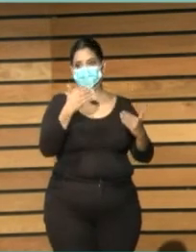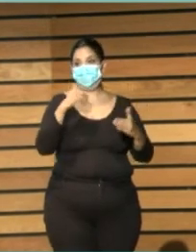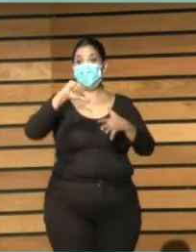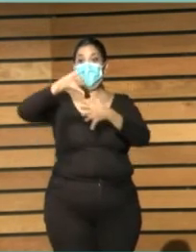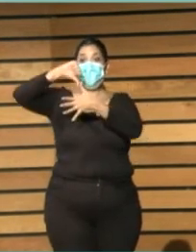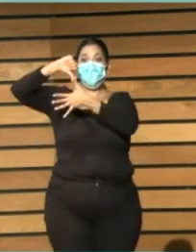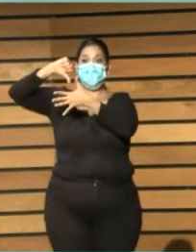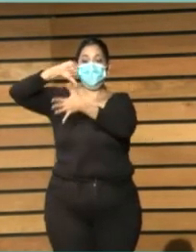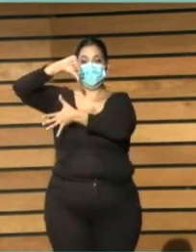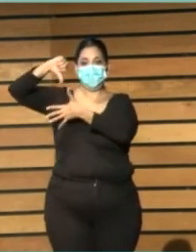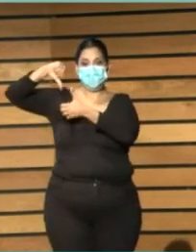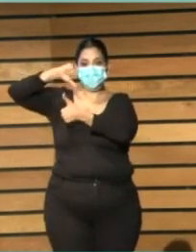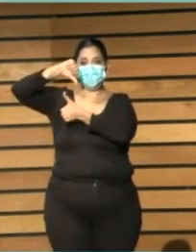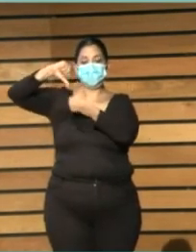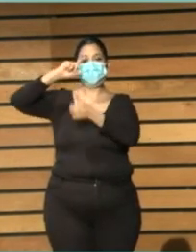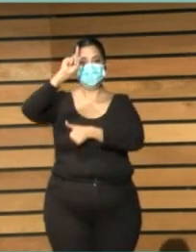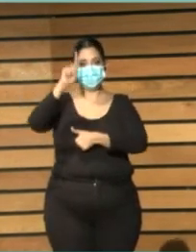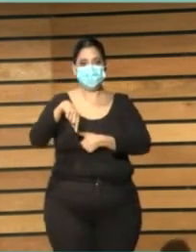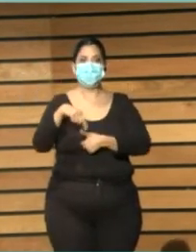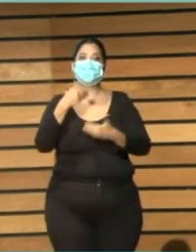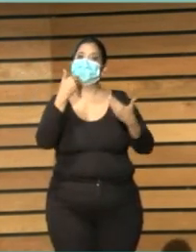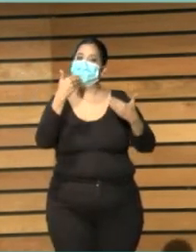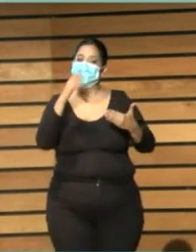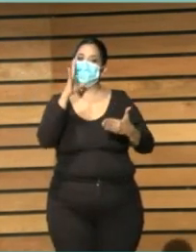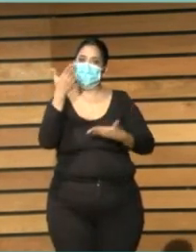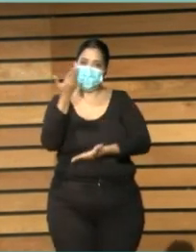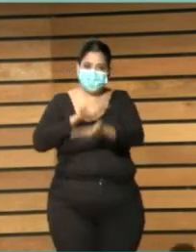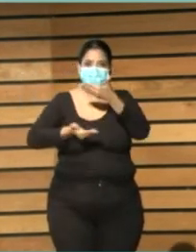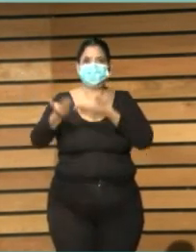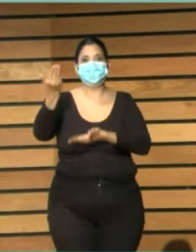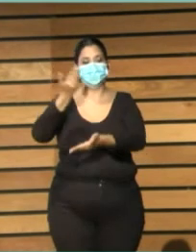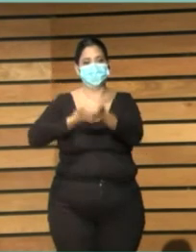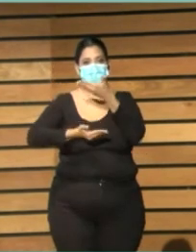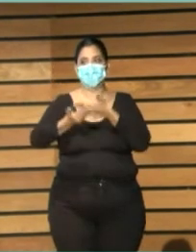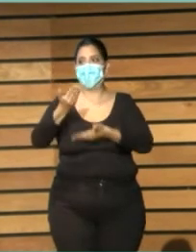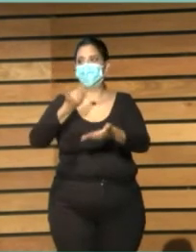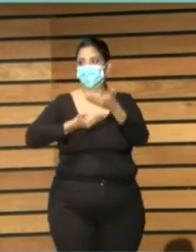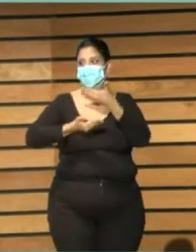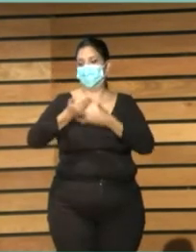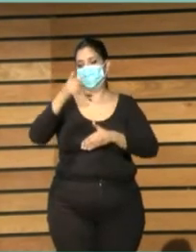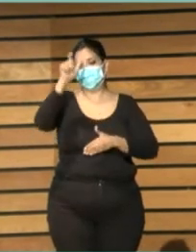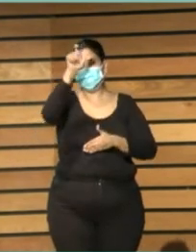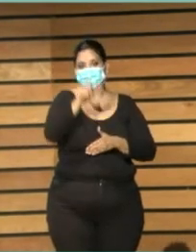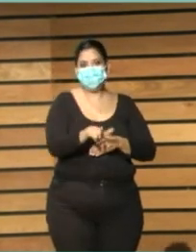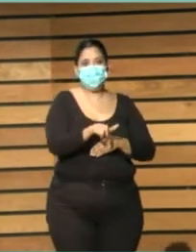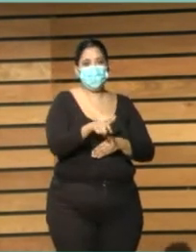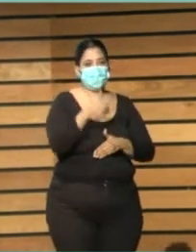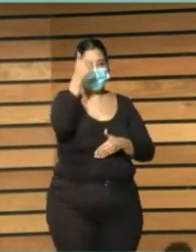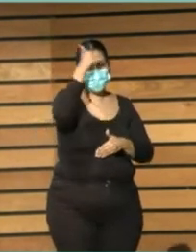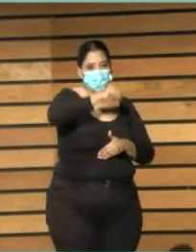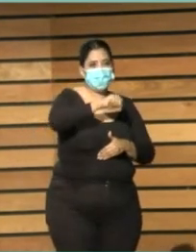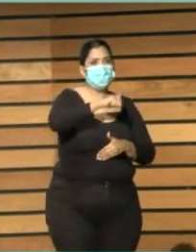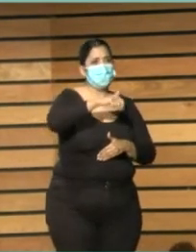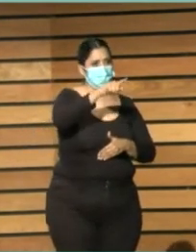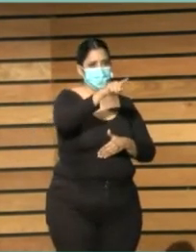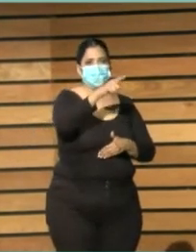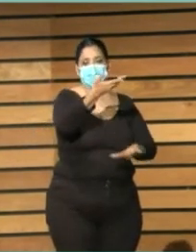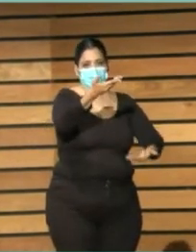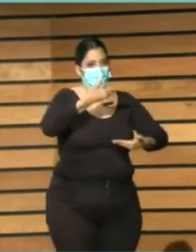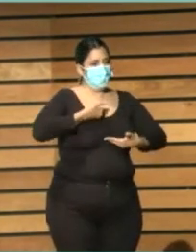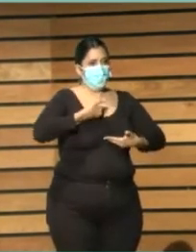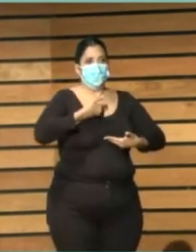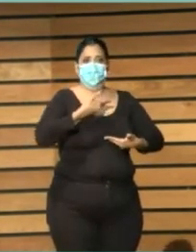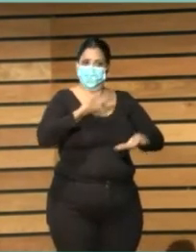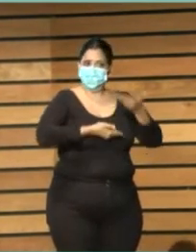y Fernando te tengo que nombrar porque ha sido la parte en su elaboración quien más les ha ayudado está